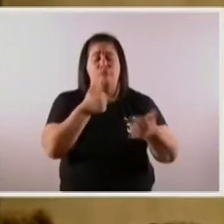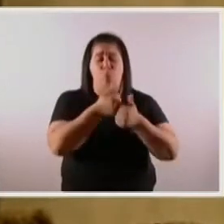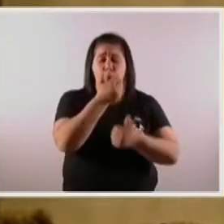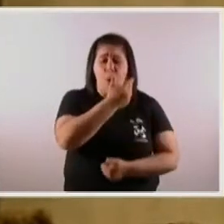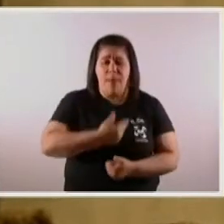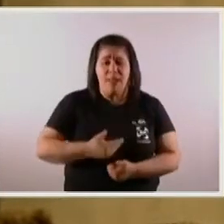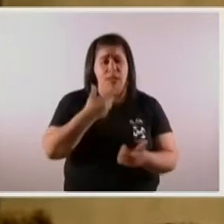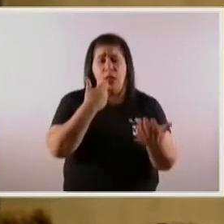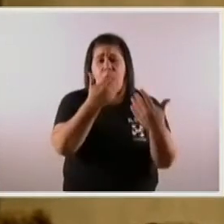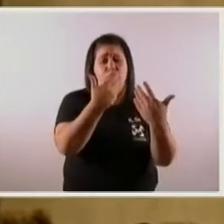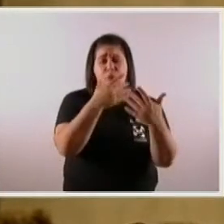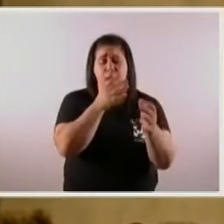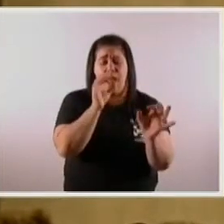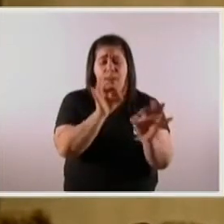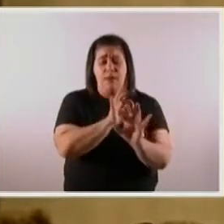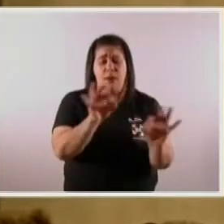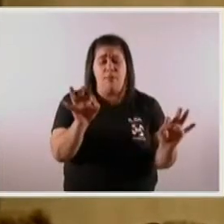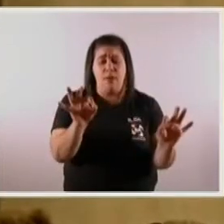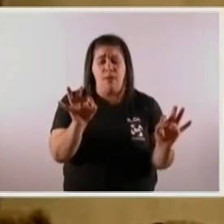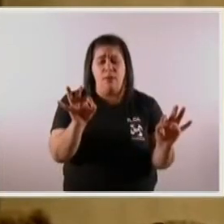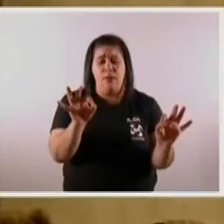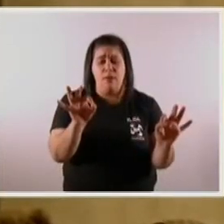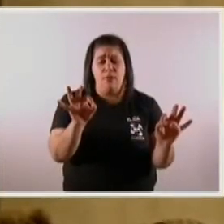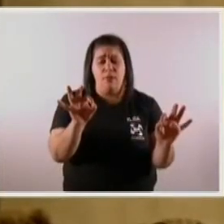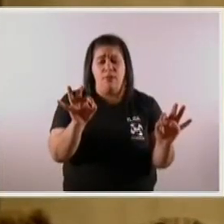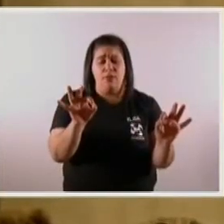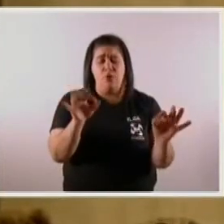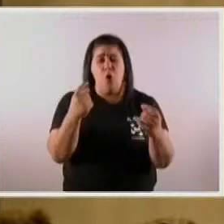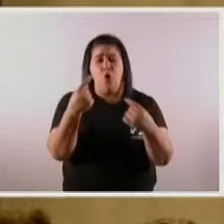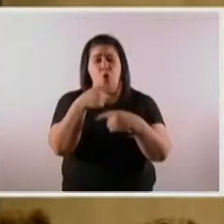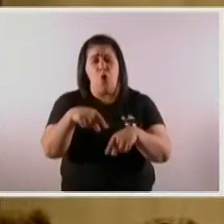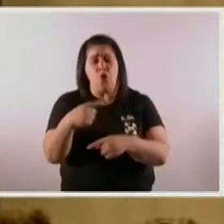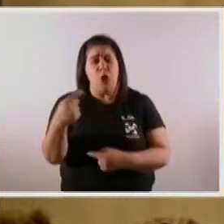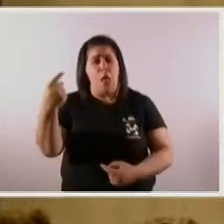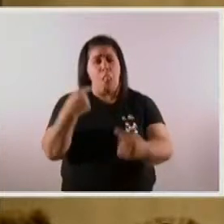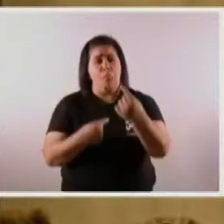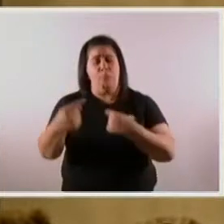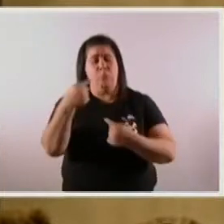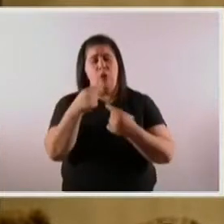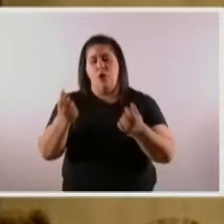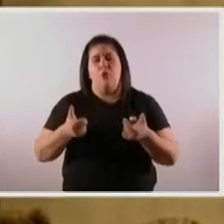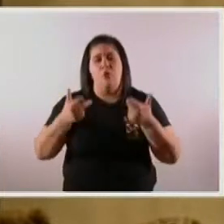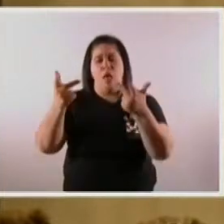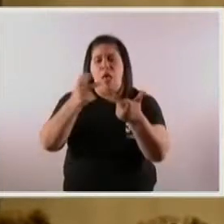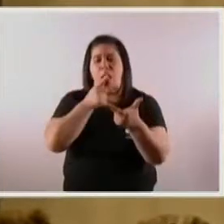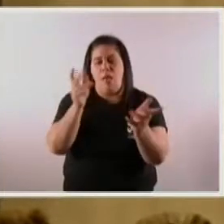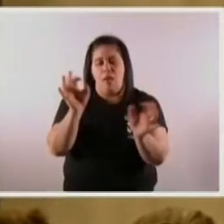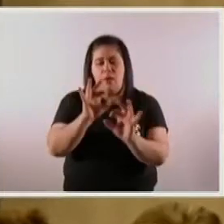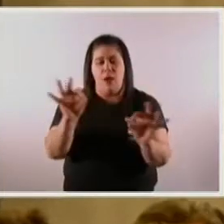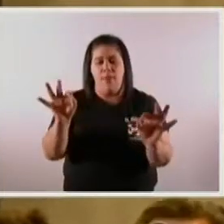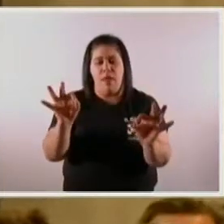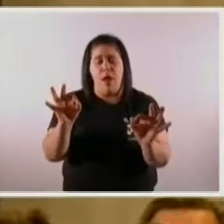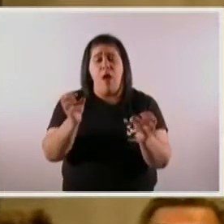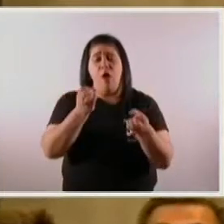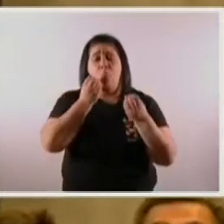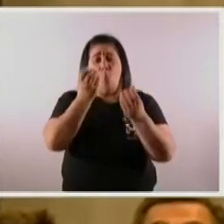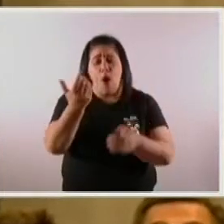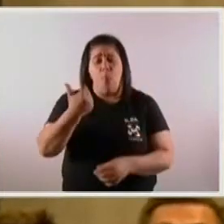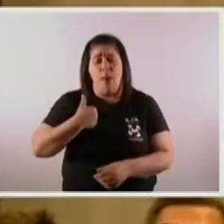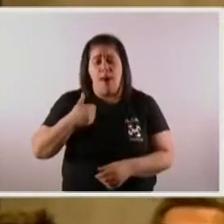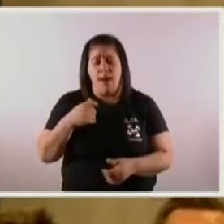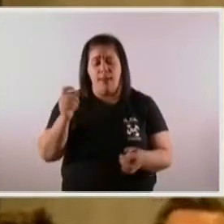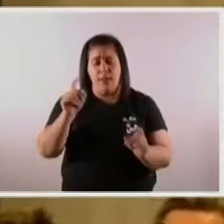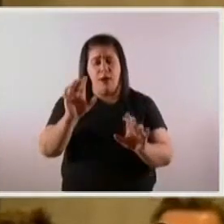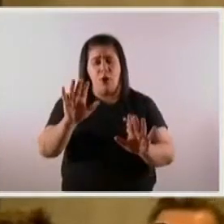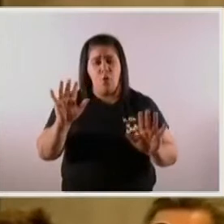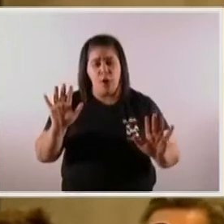quiero ser coherente, no contesto con alusiones personales. No creo en eso. No creo que construya. No creo que sea bueno para la Argentina que